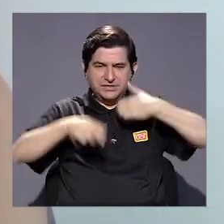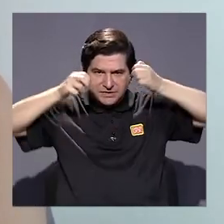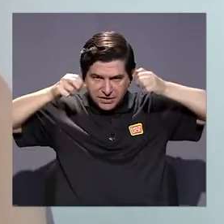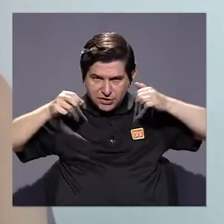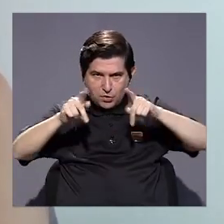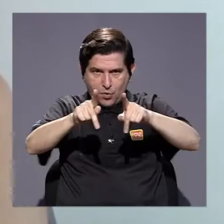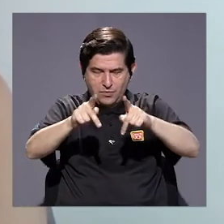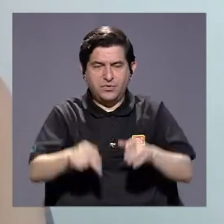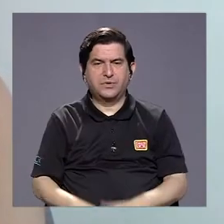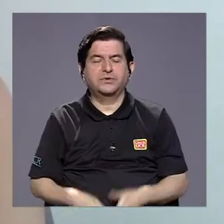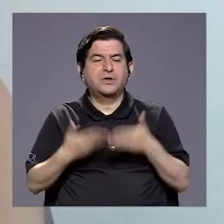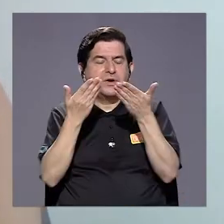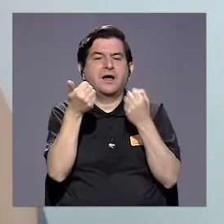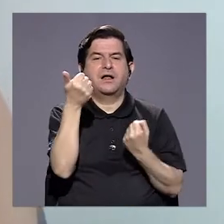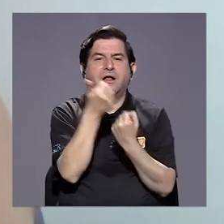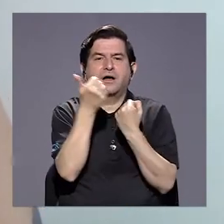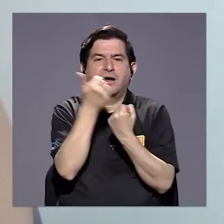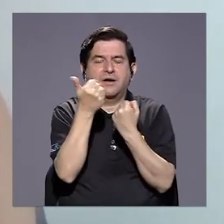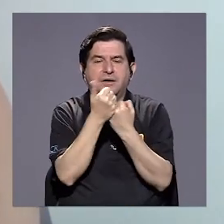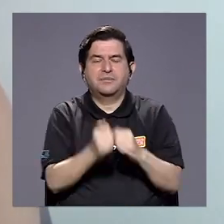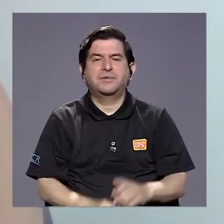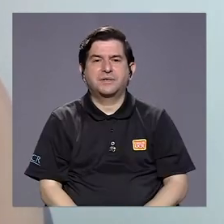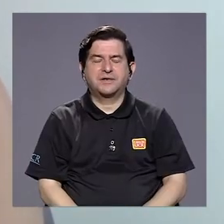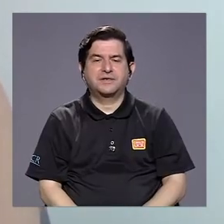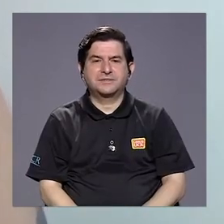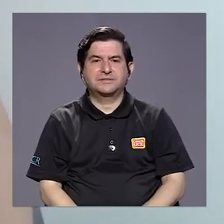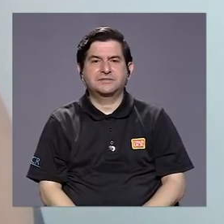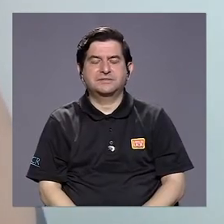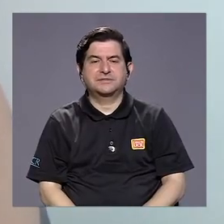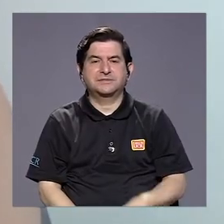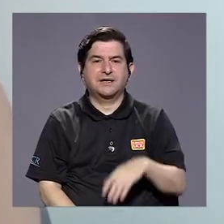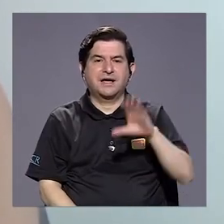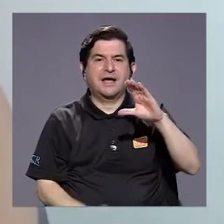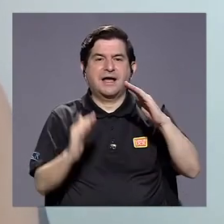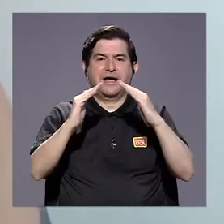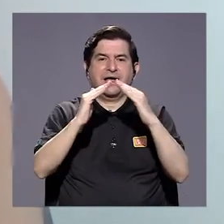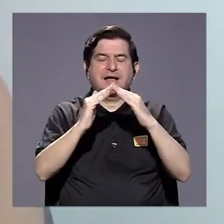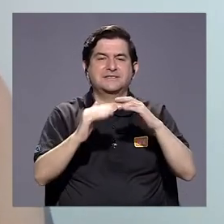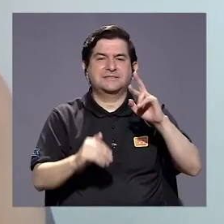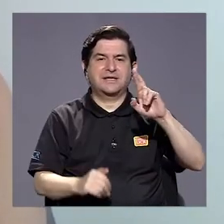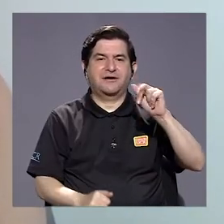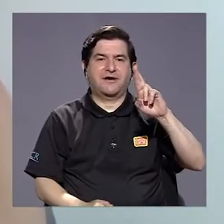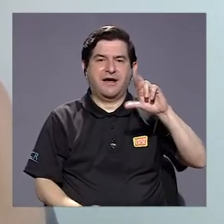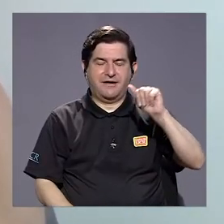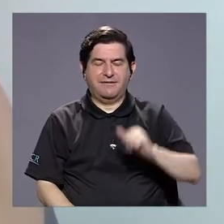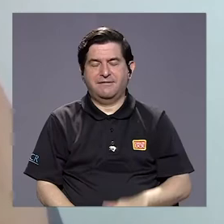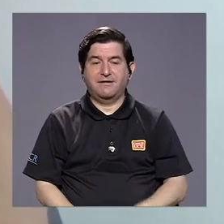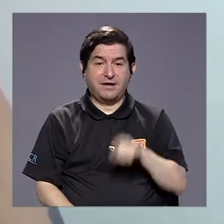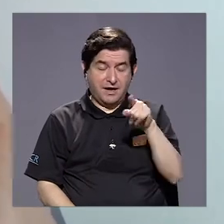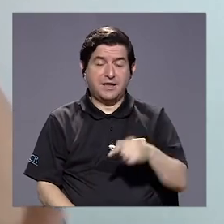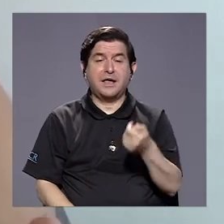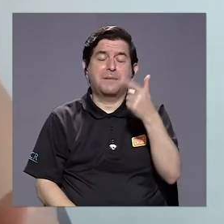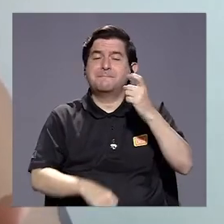posibilidades le brinden el apoyo a Casa Rara. Casa Rara es una de las pocas entidades que está trabajando